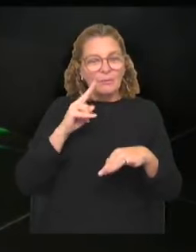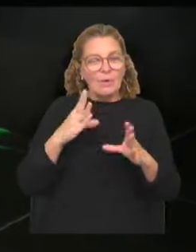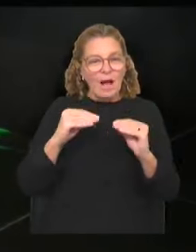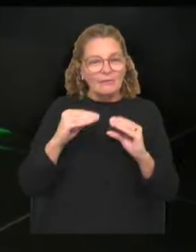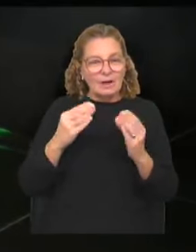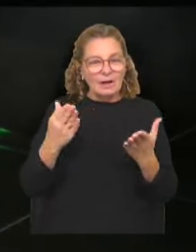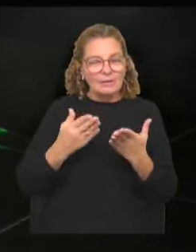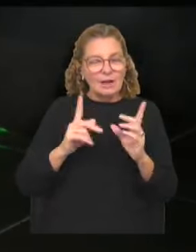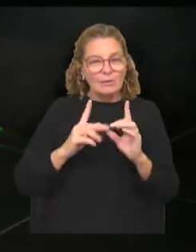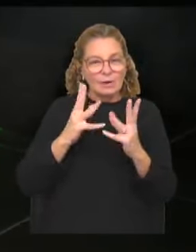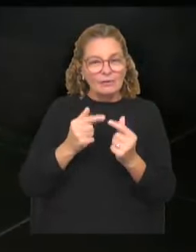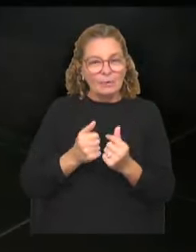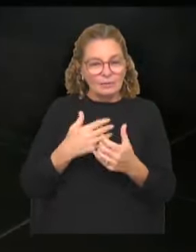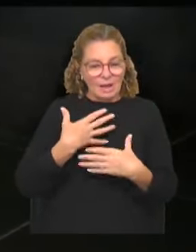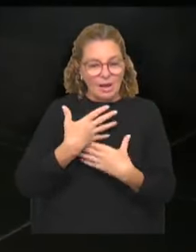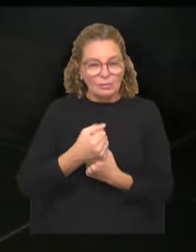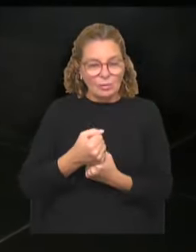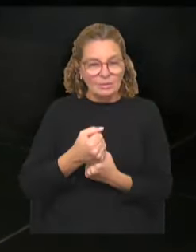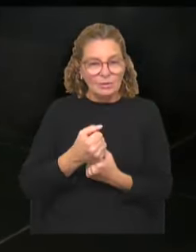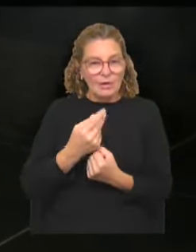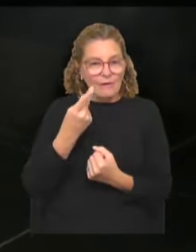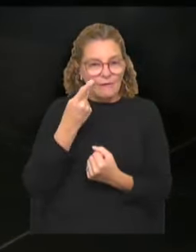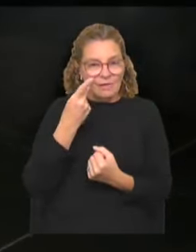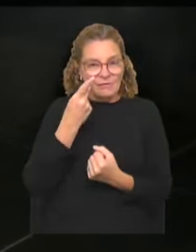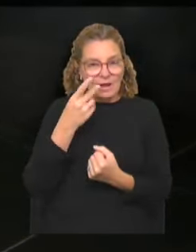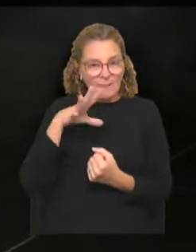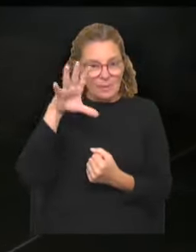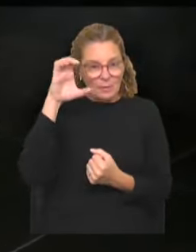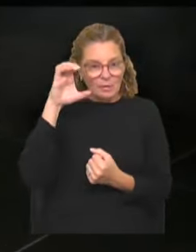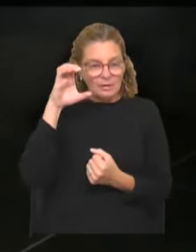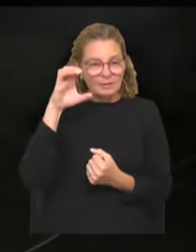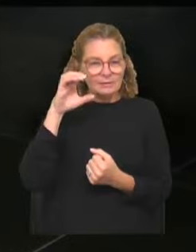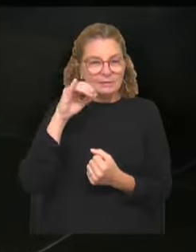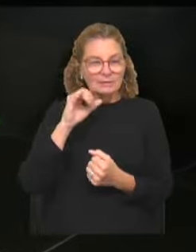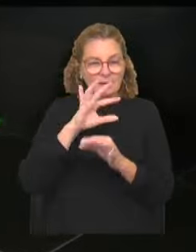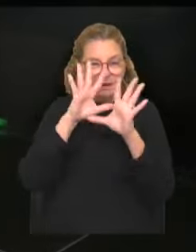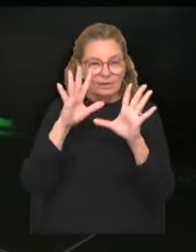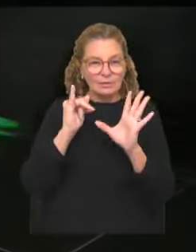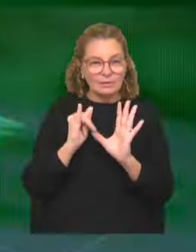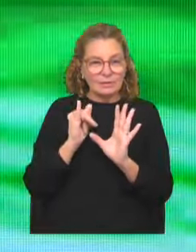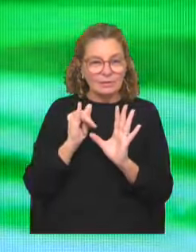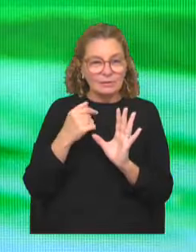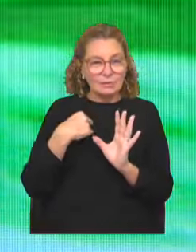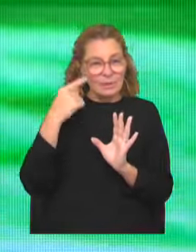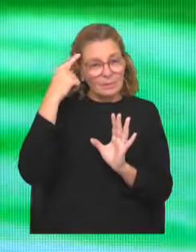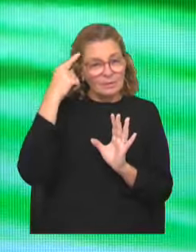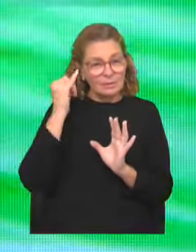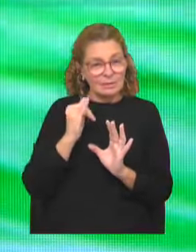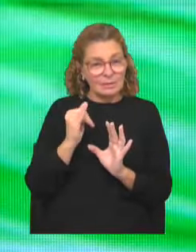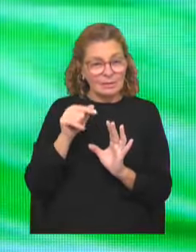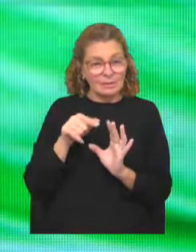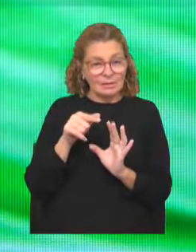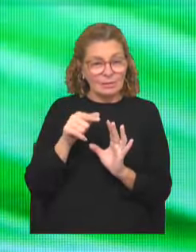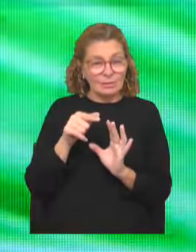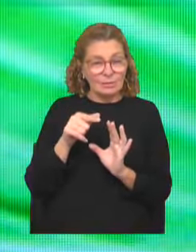ahora, de alguna forma se está contribuyendo a mantener viva la memoria, ¿no? Claro, es que yo creo que sí, de eso se trata. Se